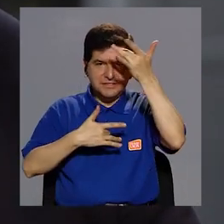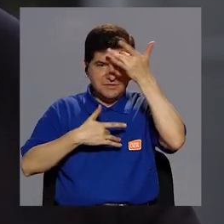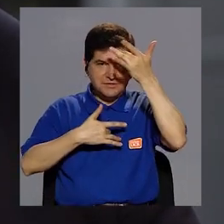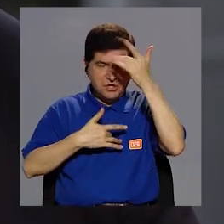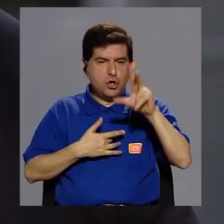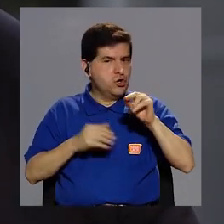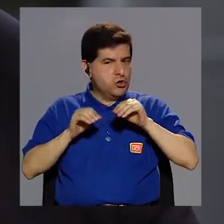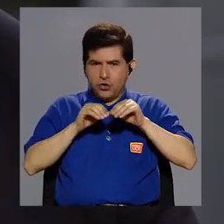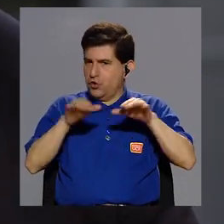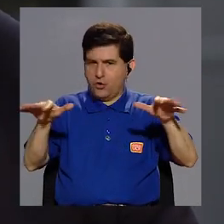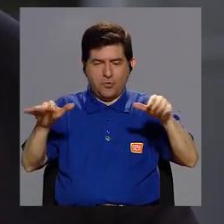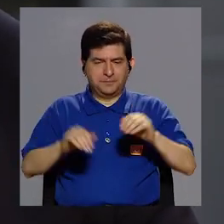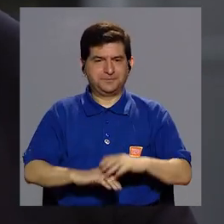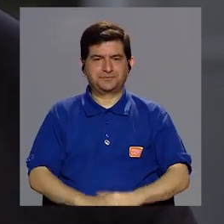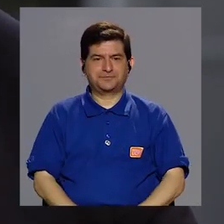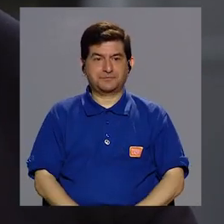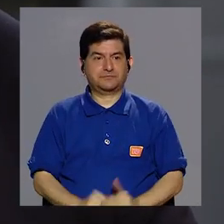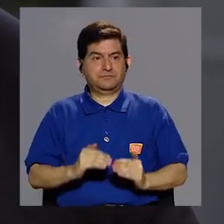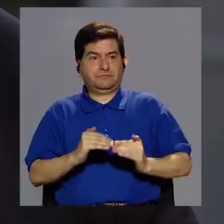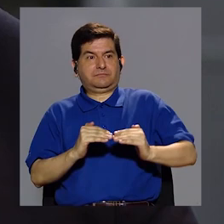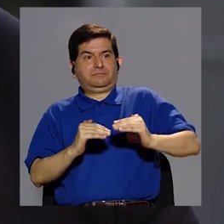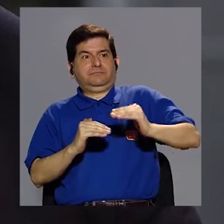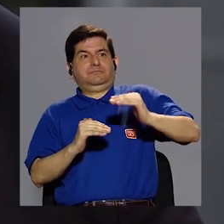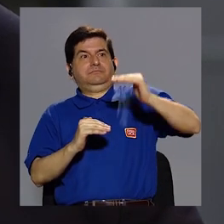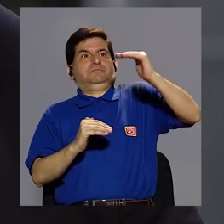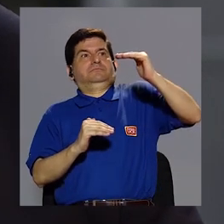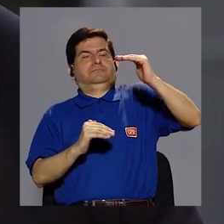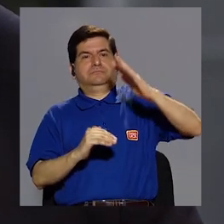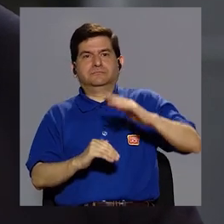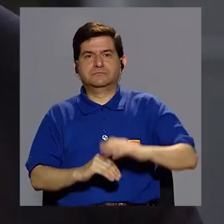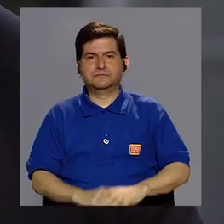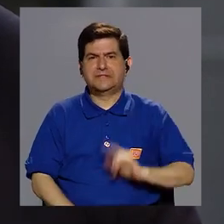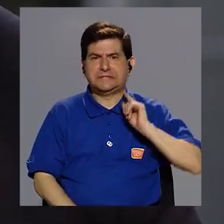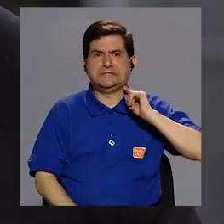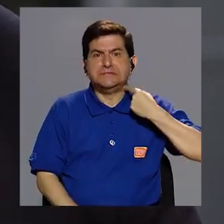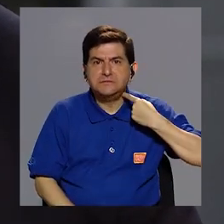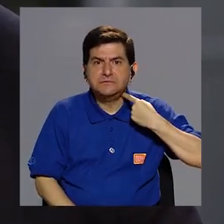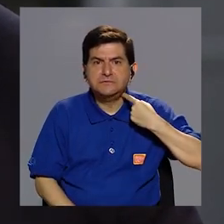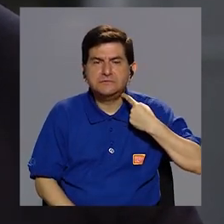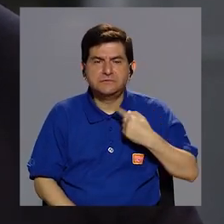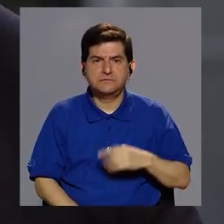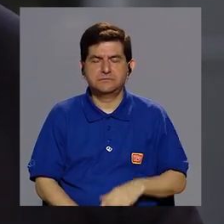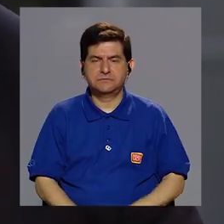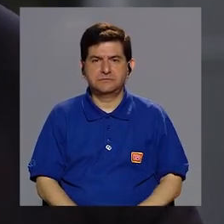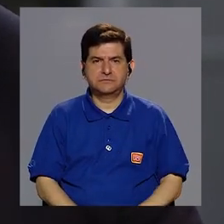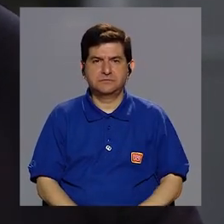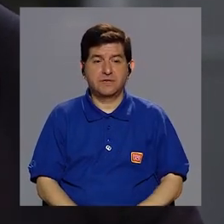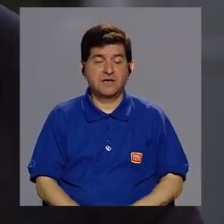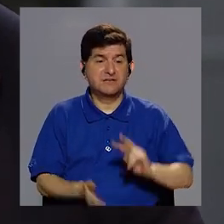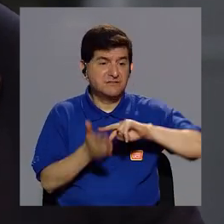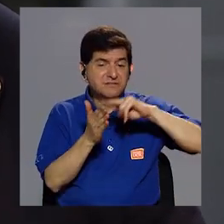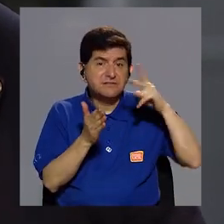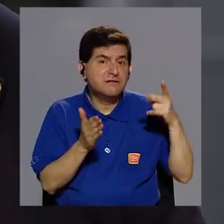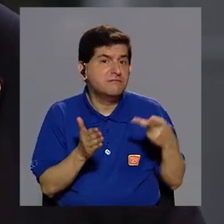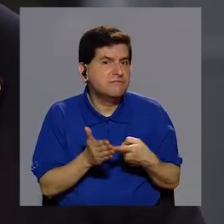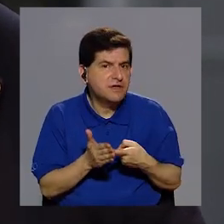atención de las enfermedades no transmisibles, es altamente costoso y está